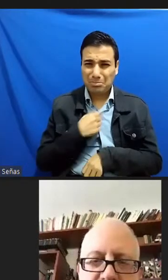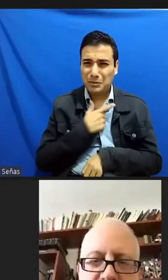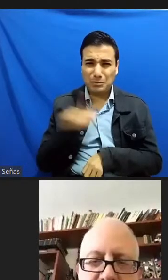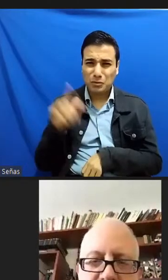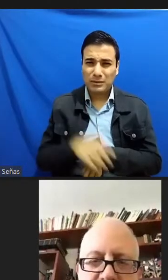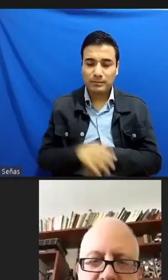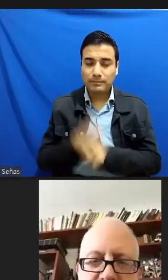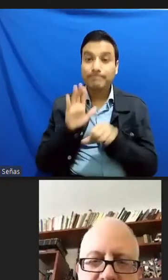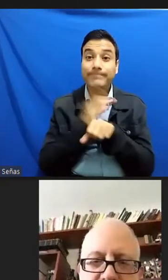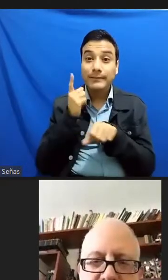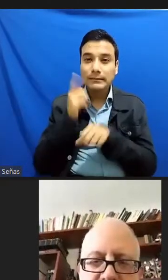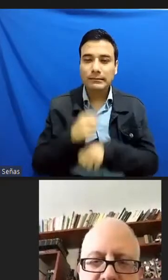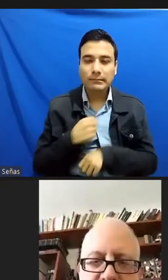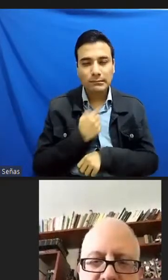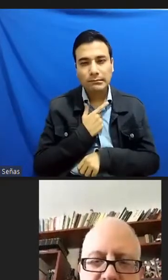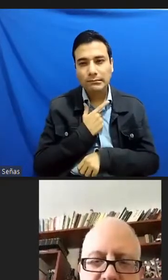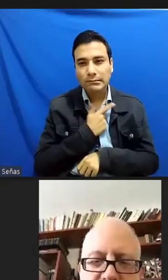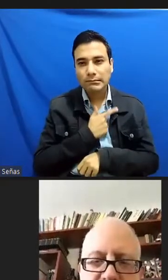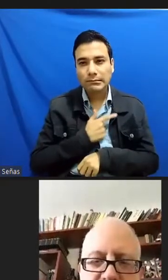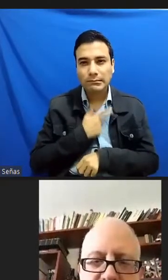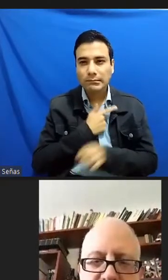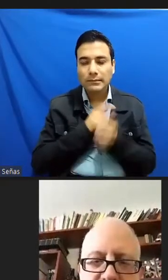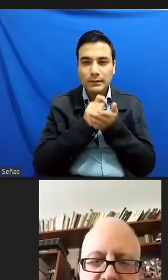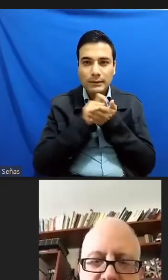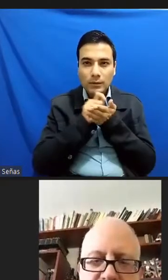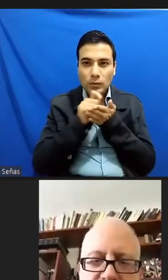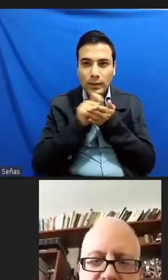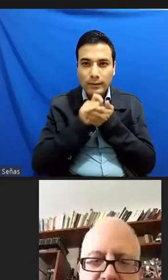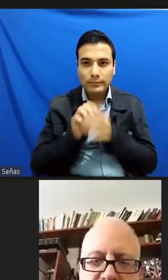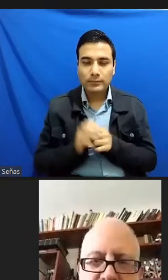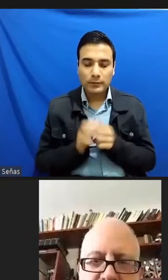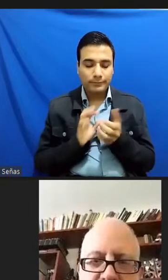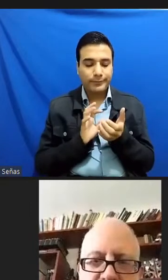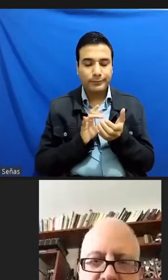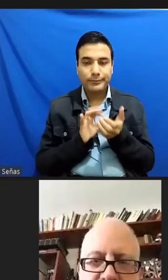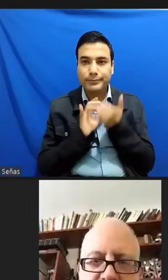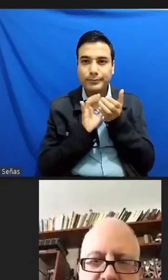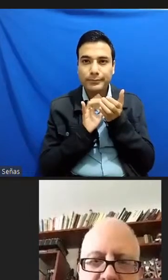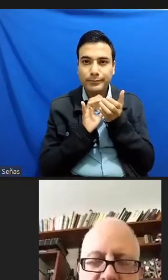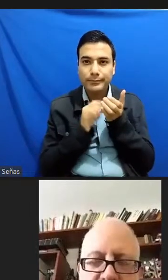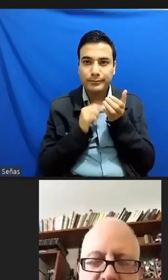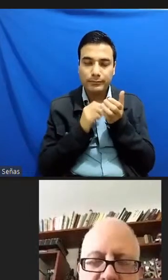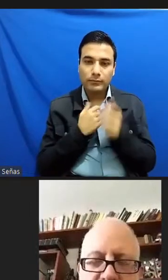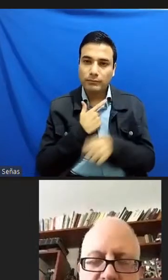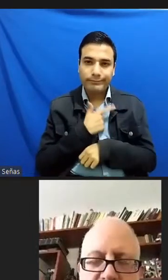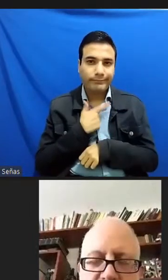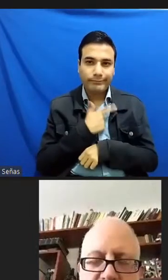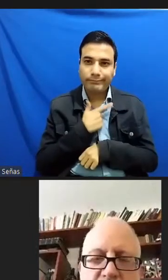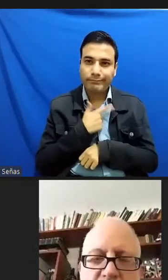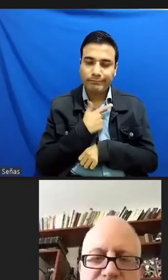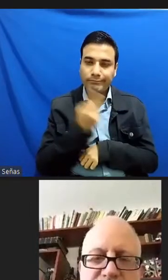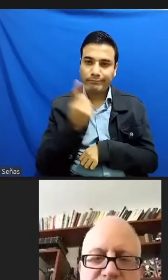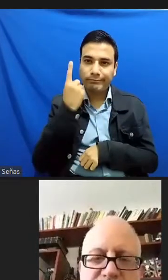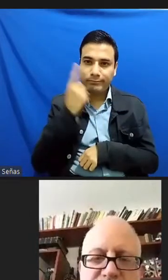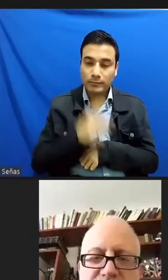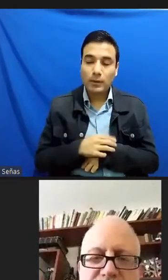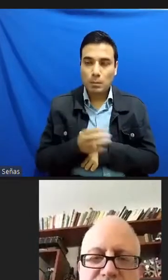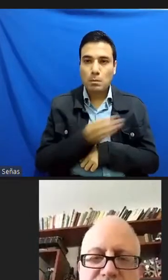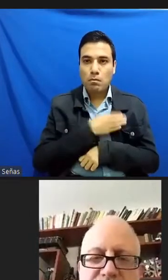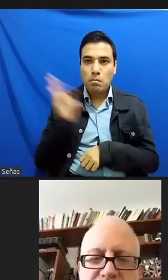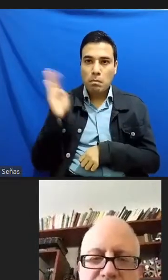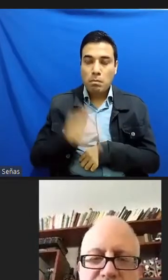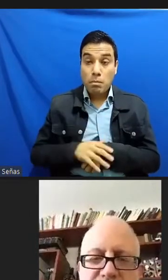esa esencia de la escritura este pues tradicional ¿no? bueno Mario pues